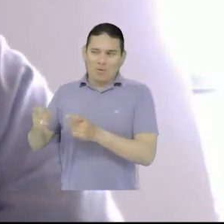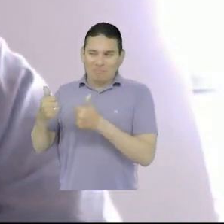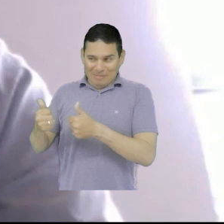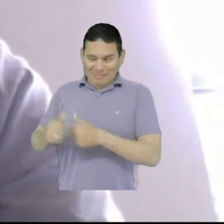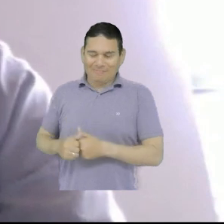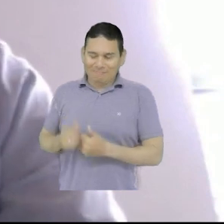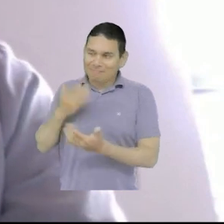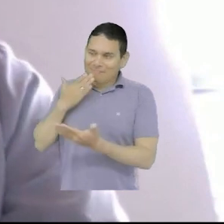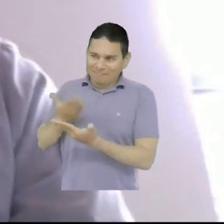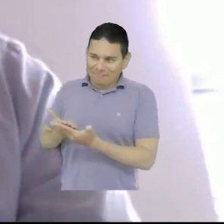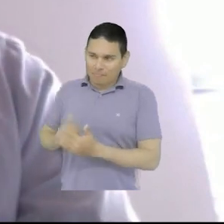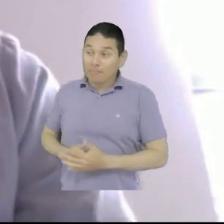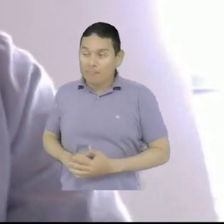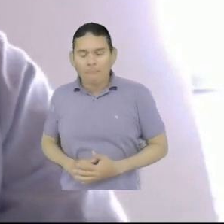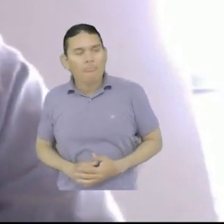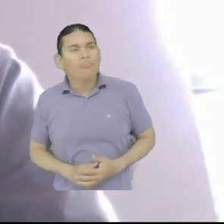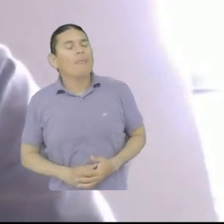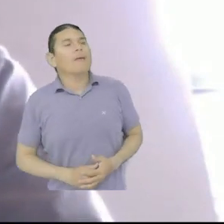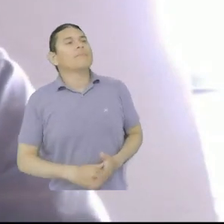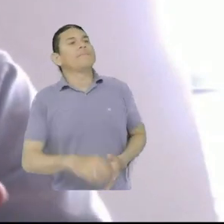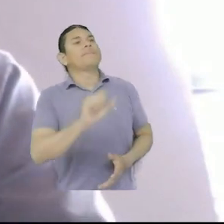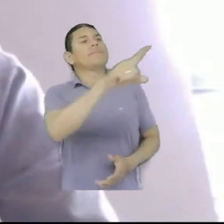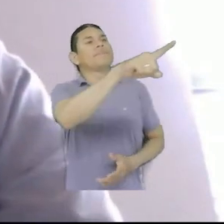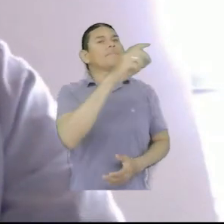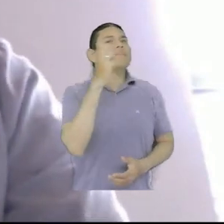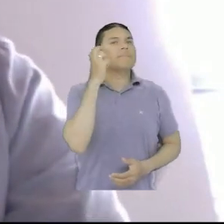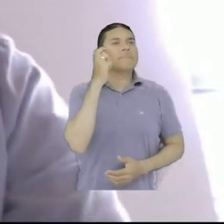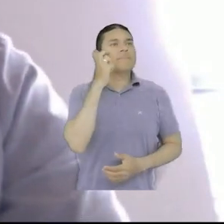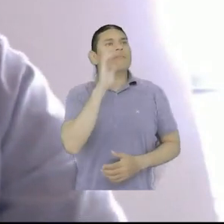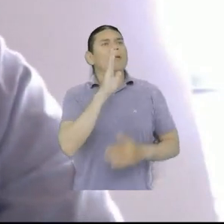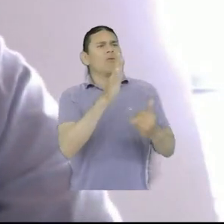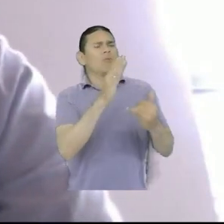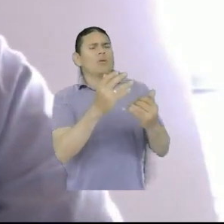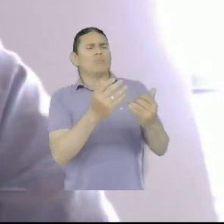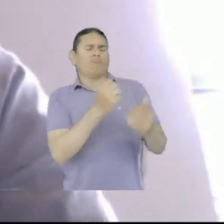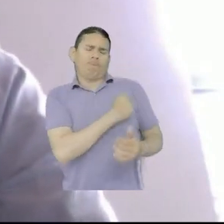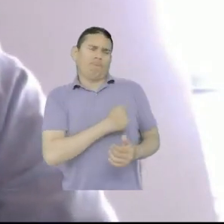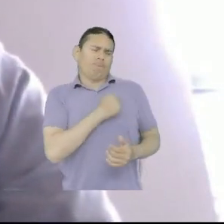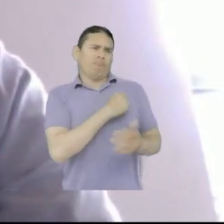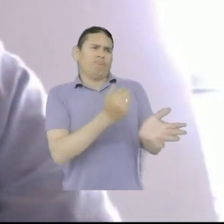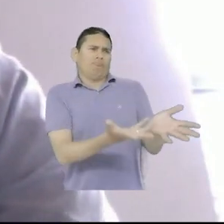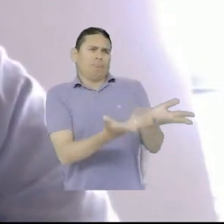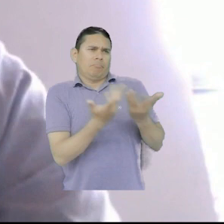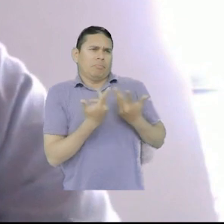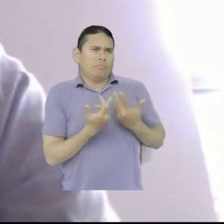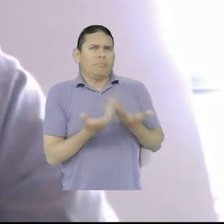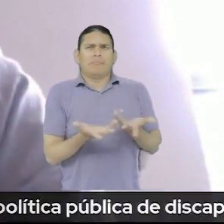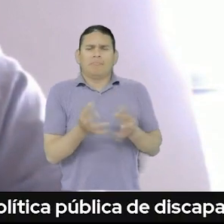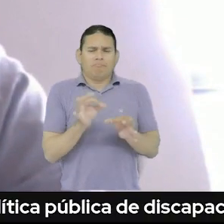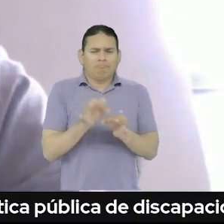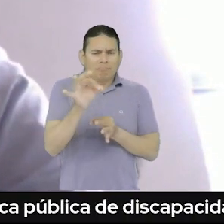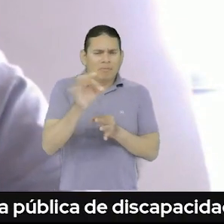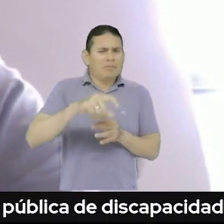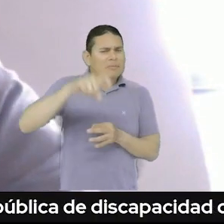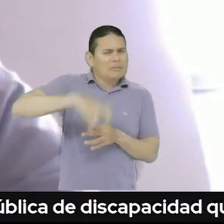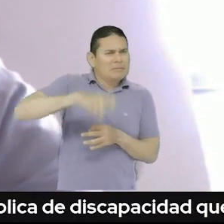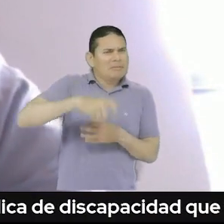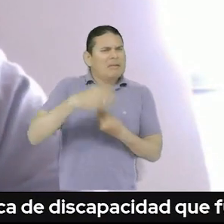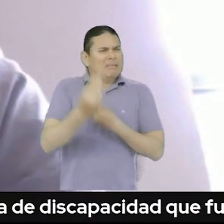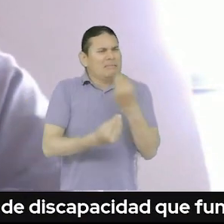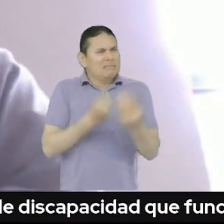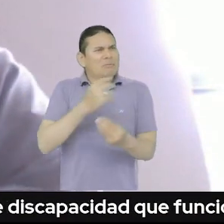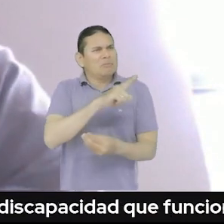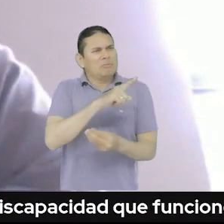César, ya entrando en un punto más específico y a modo informativo, me gustaría que nos contaras qué debe tener un municipio para poder